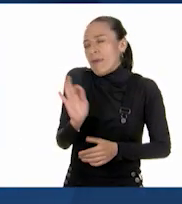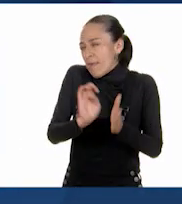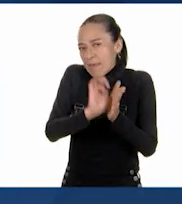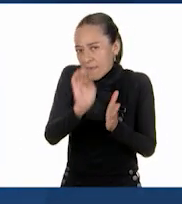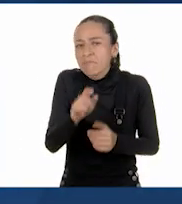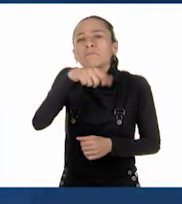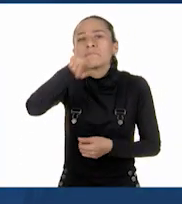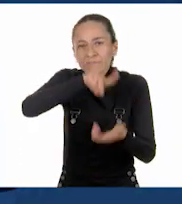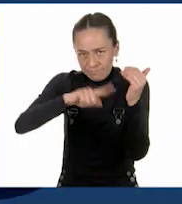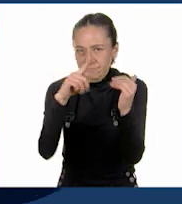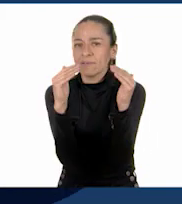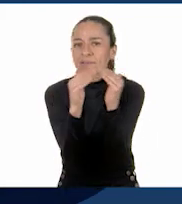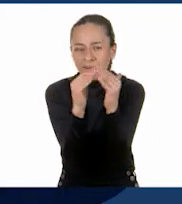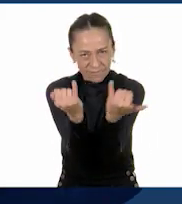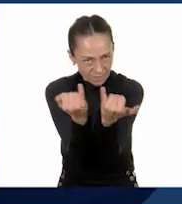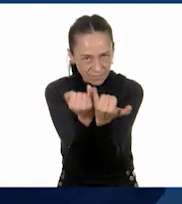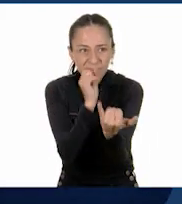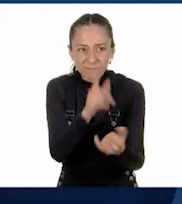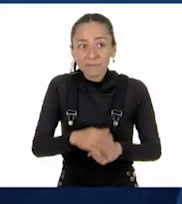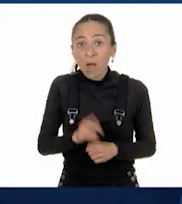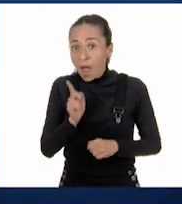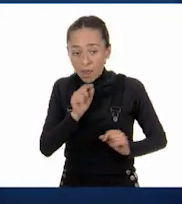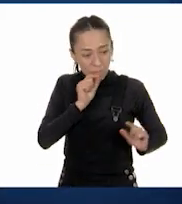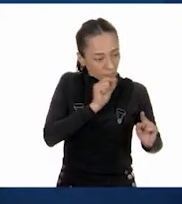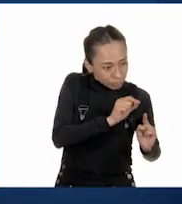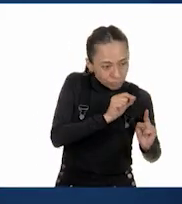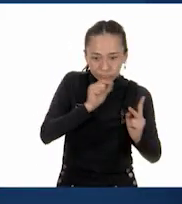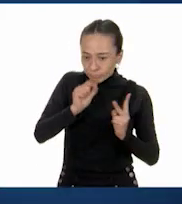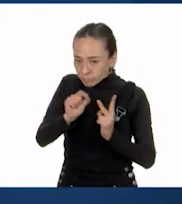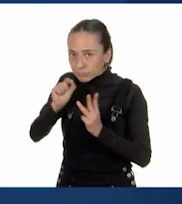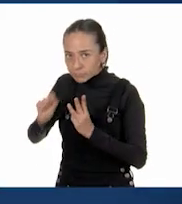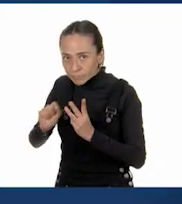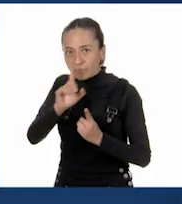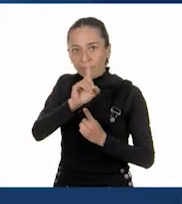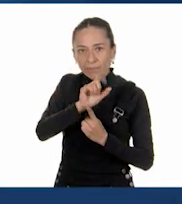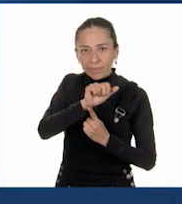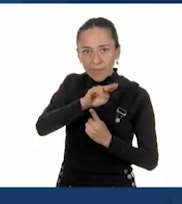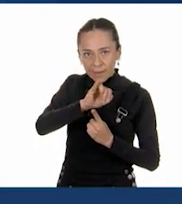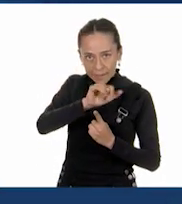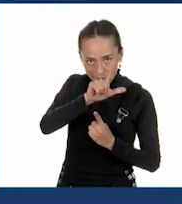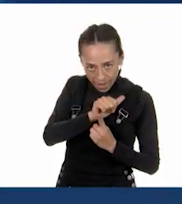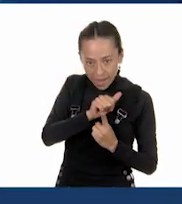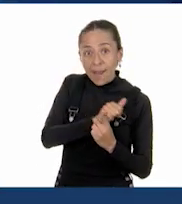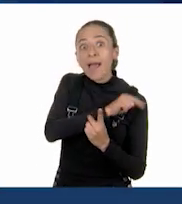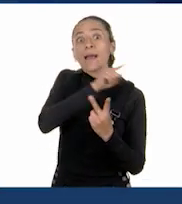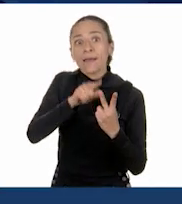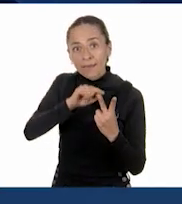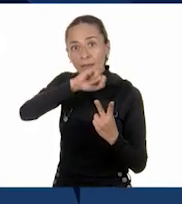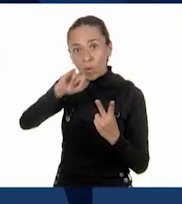los tres puntos en donde están Daniela, Juan y Sara. Sí, muy bien, muy bien. Ahora yo digo que